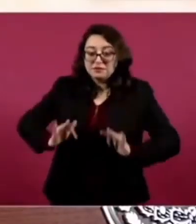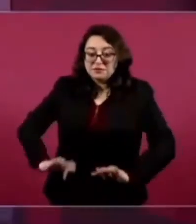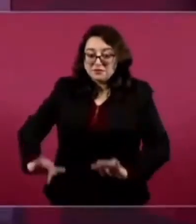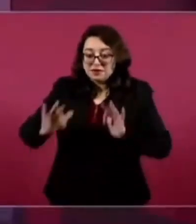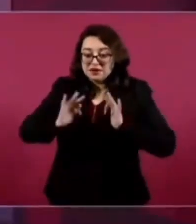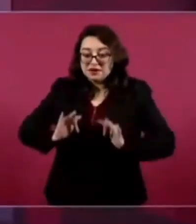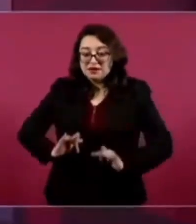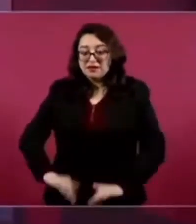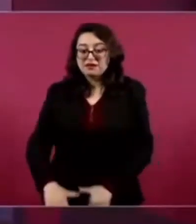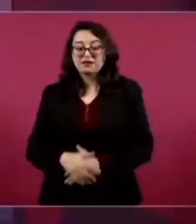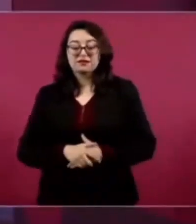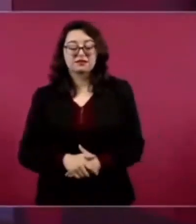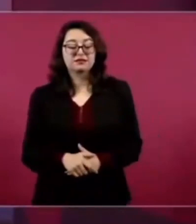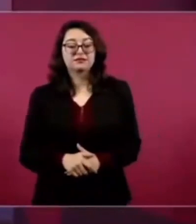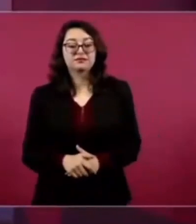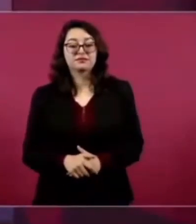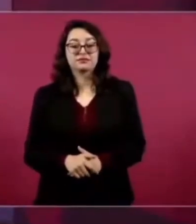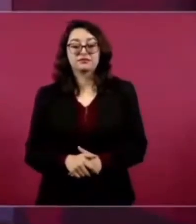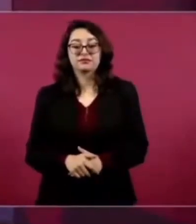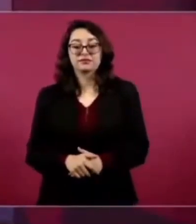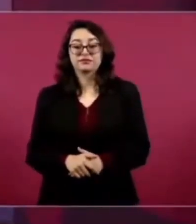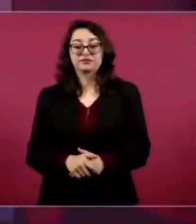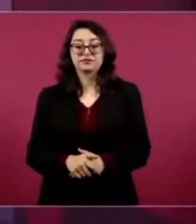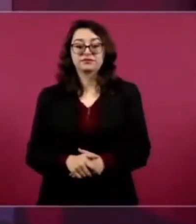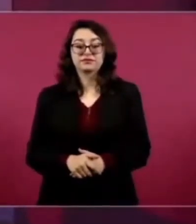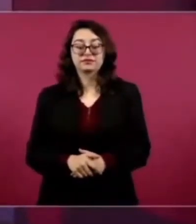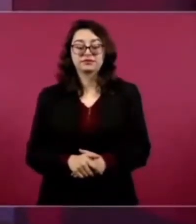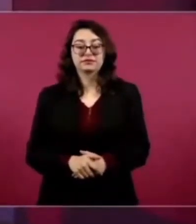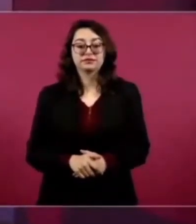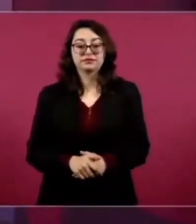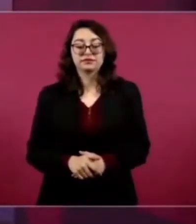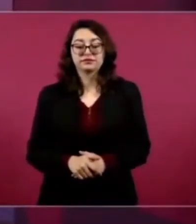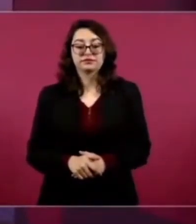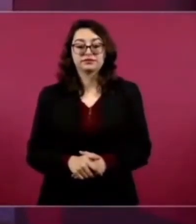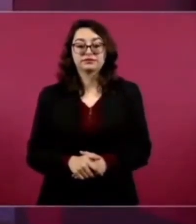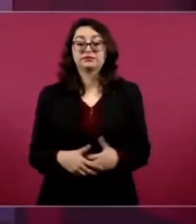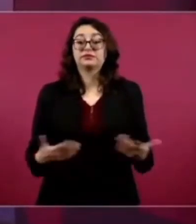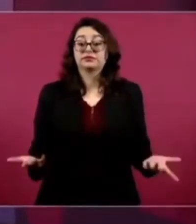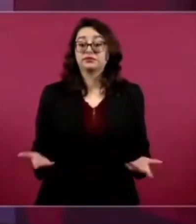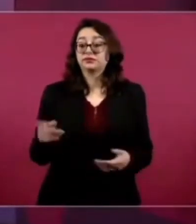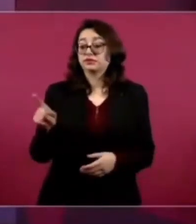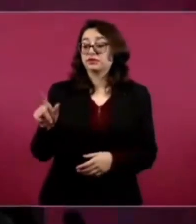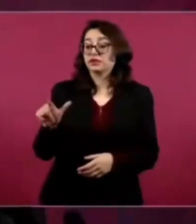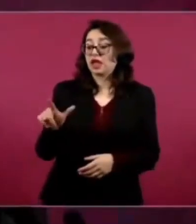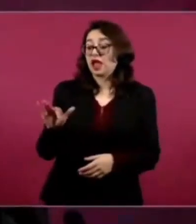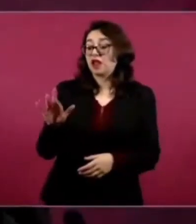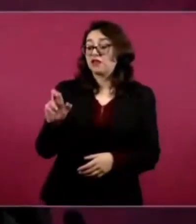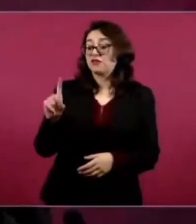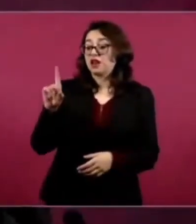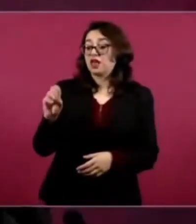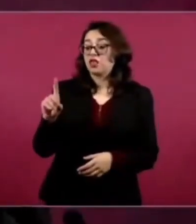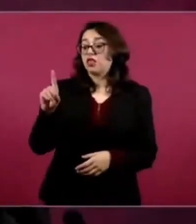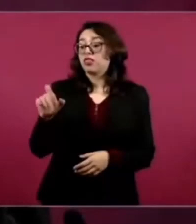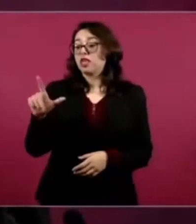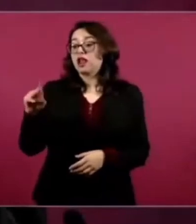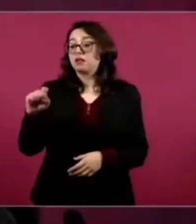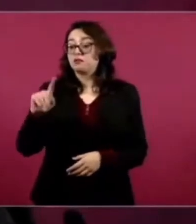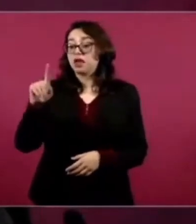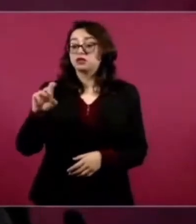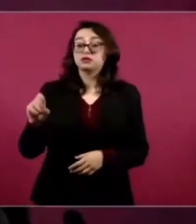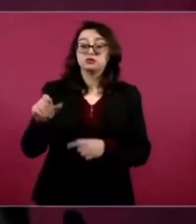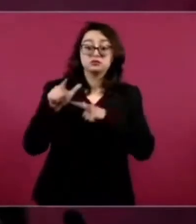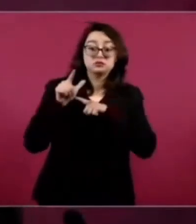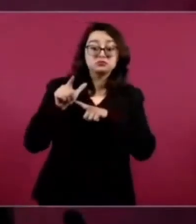No sabemos qué decida Alfredo del Mazo hacia adelante, pero